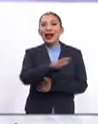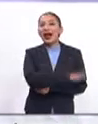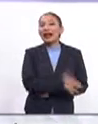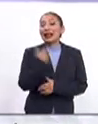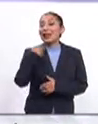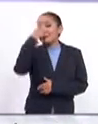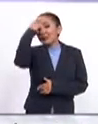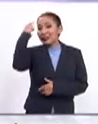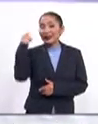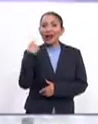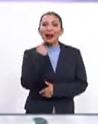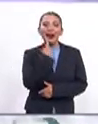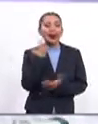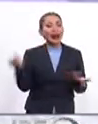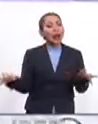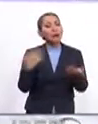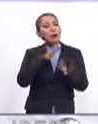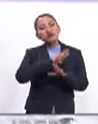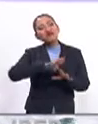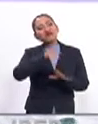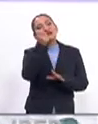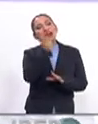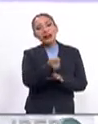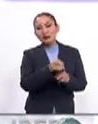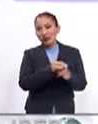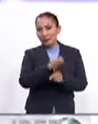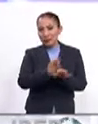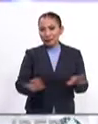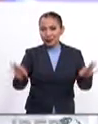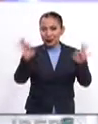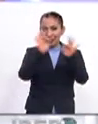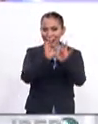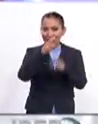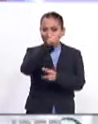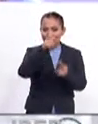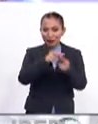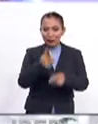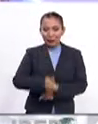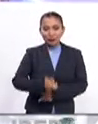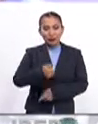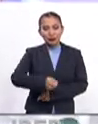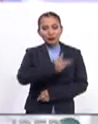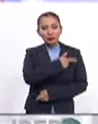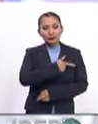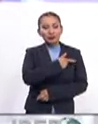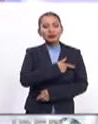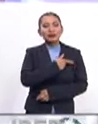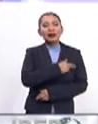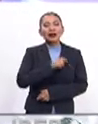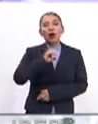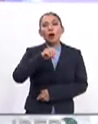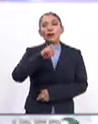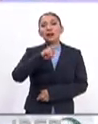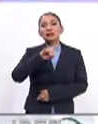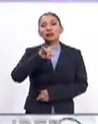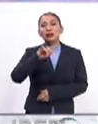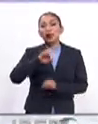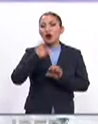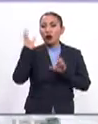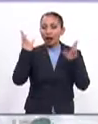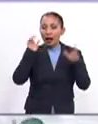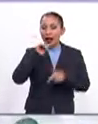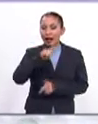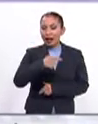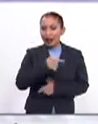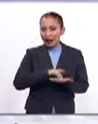que en 30 minutos les da un panorama de la información más relevante de la región. Saludo con mucho gusto a mi compañero Omar Cepeda. Hola Ana Cris, muy